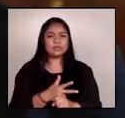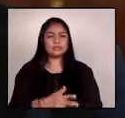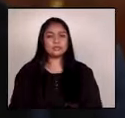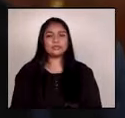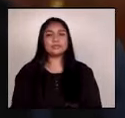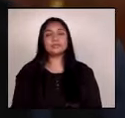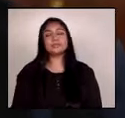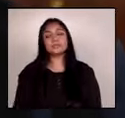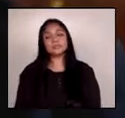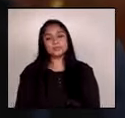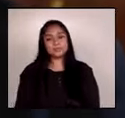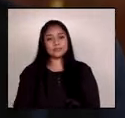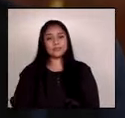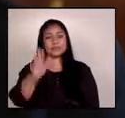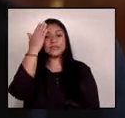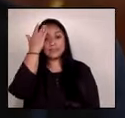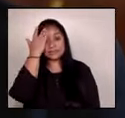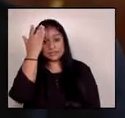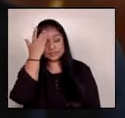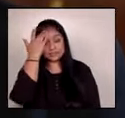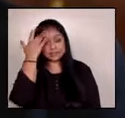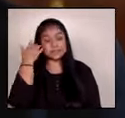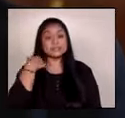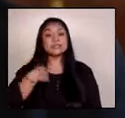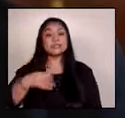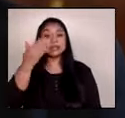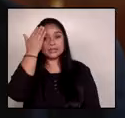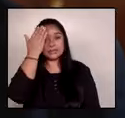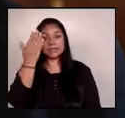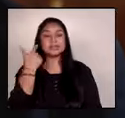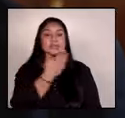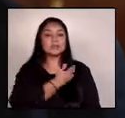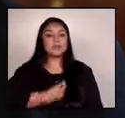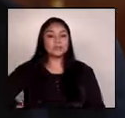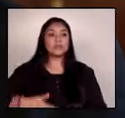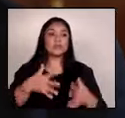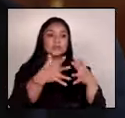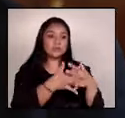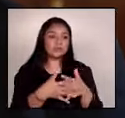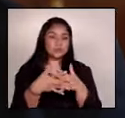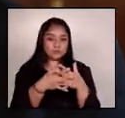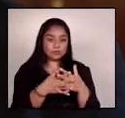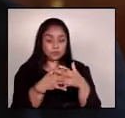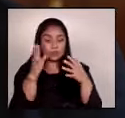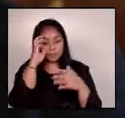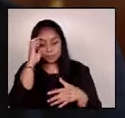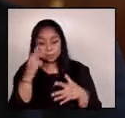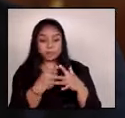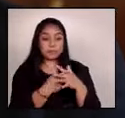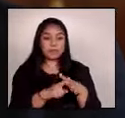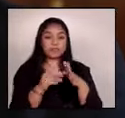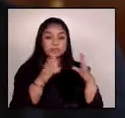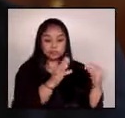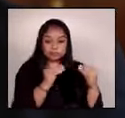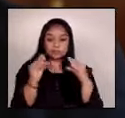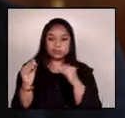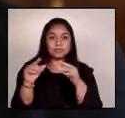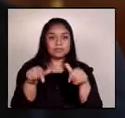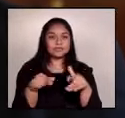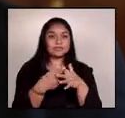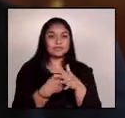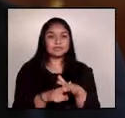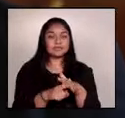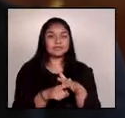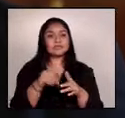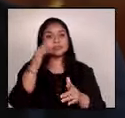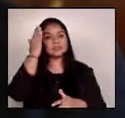Gracias al gobierno de los Estados Unidos de América por abrir este espacio de diálogo. Sabemos